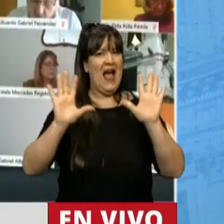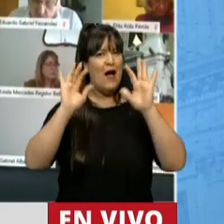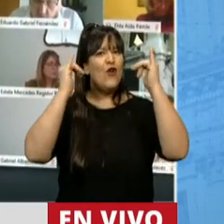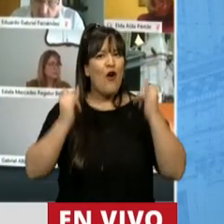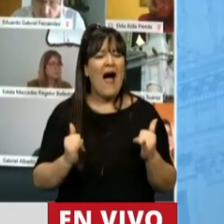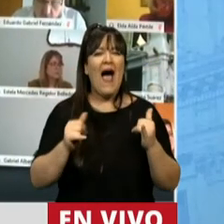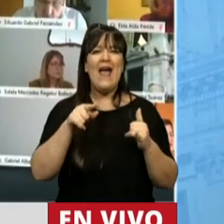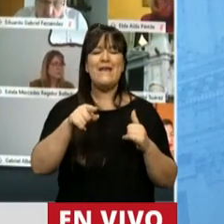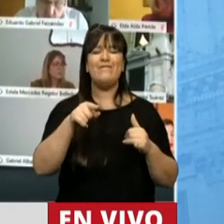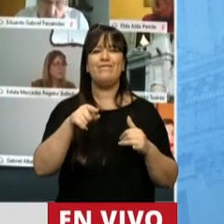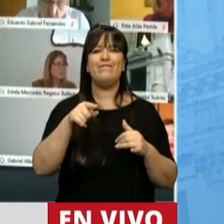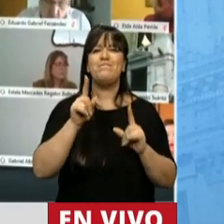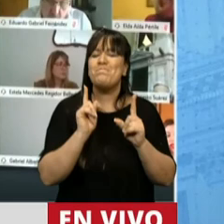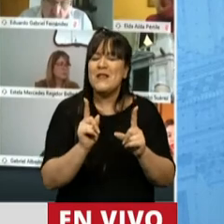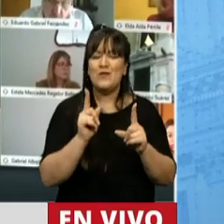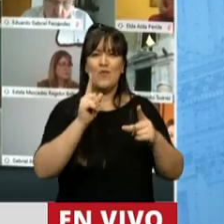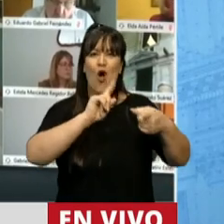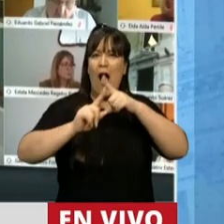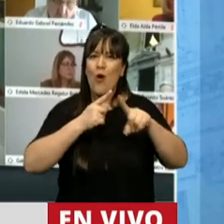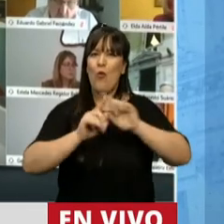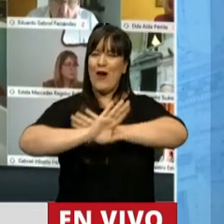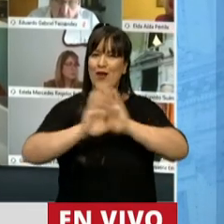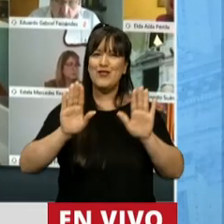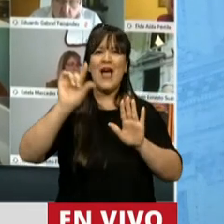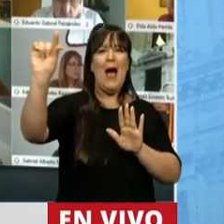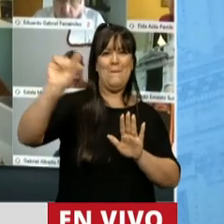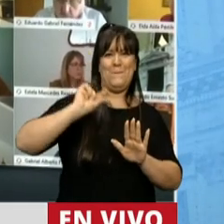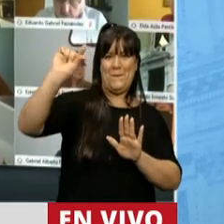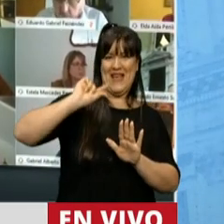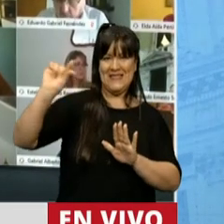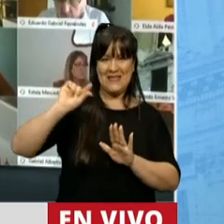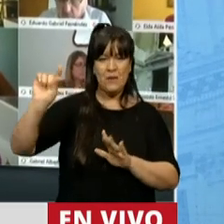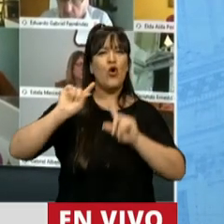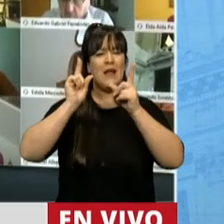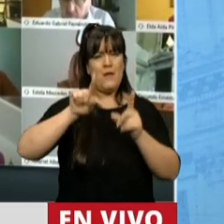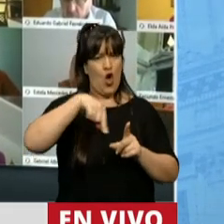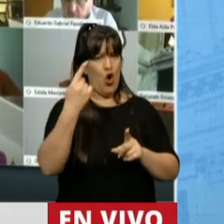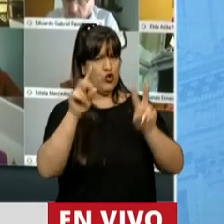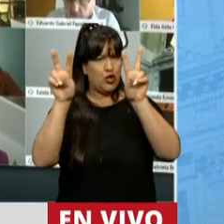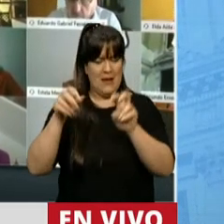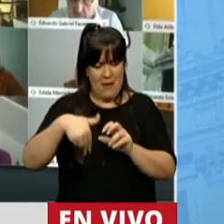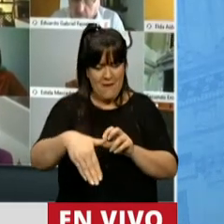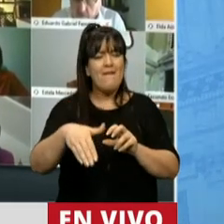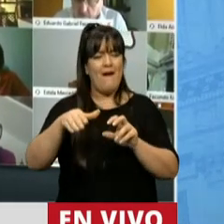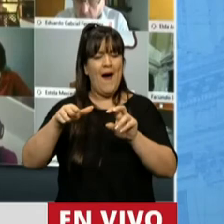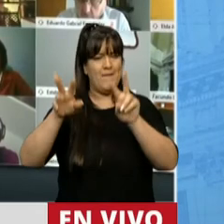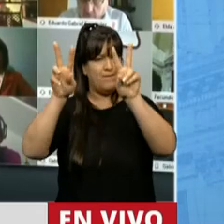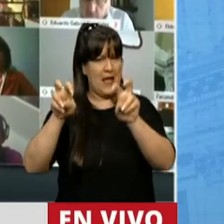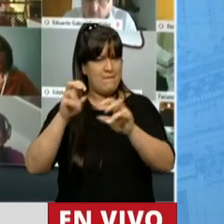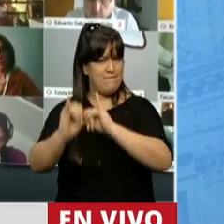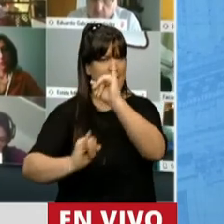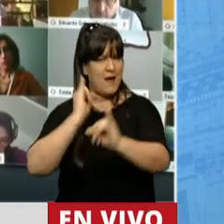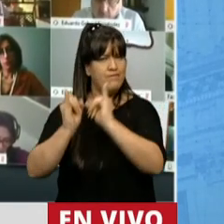en el ámbito del acuerdo que se ha llegado con los acreedores externos y del otro tema que vamos a tratar dentro de un ratito que tiene que ver